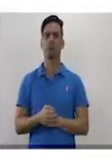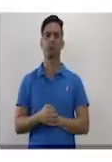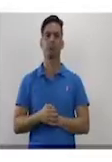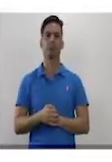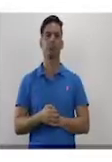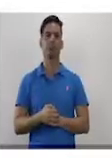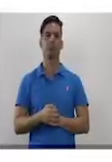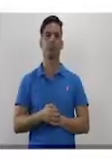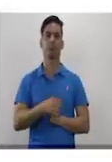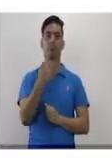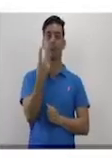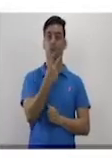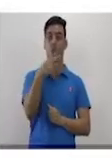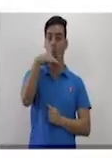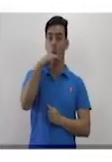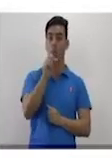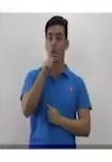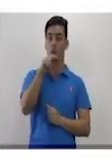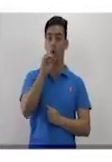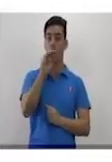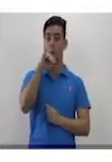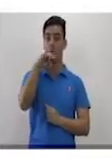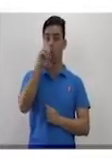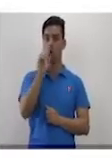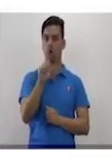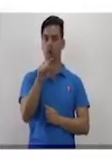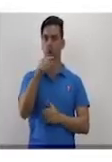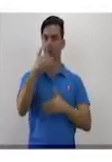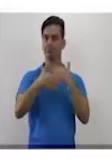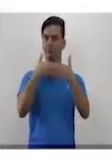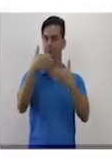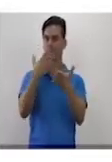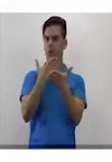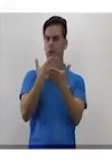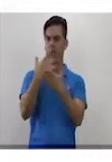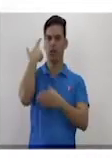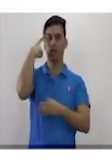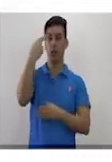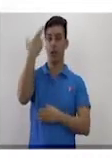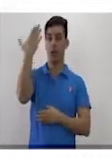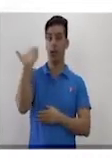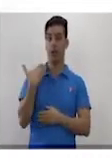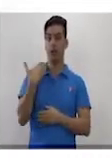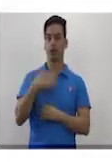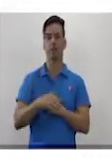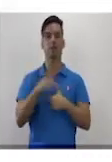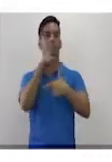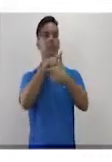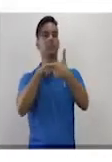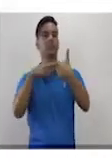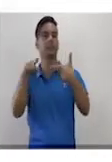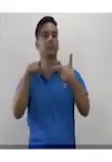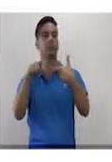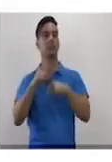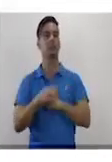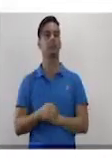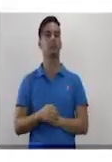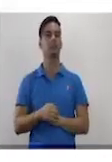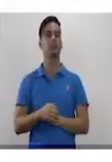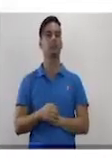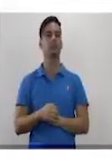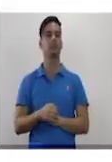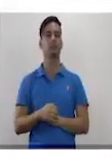Entonces, ¿qué vas a hacer? Aplique el proceder que estudiamos. Sí, vas a dividir el coeficiente de cada